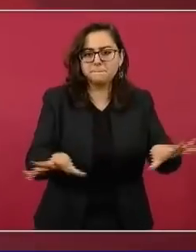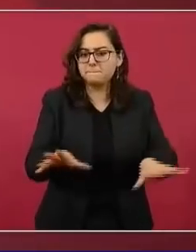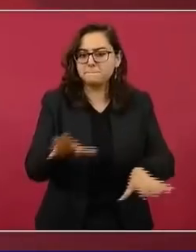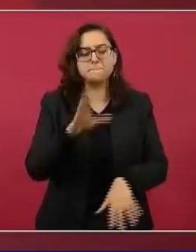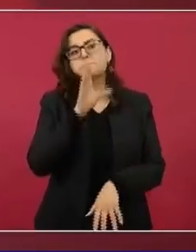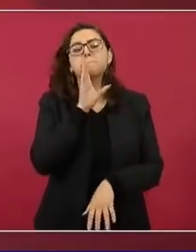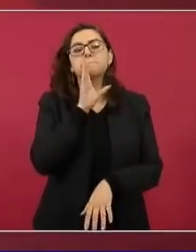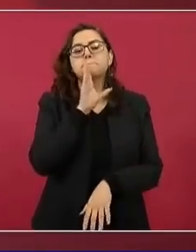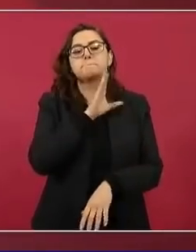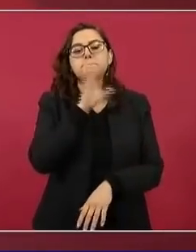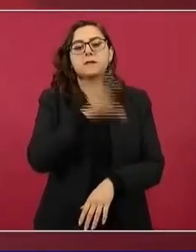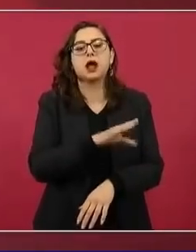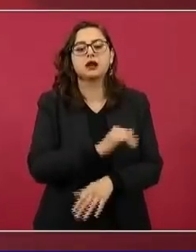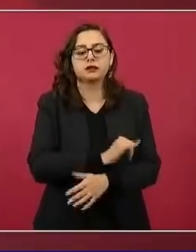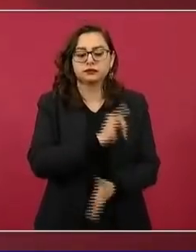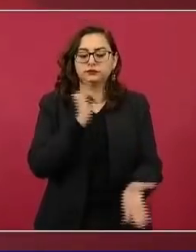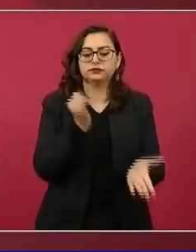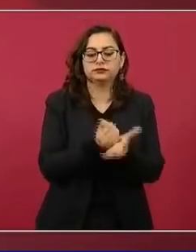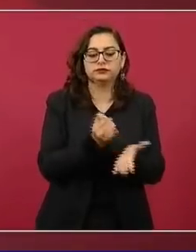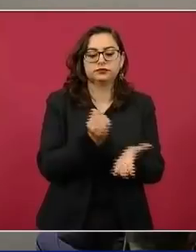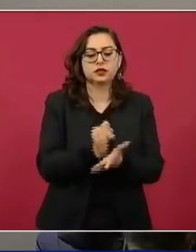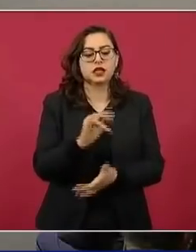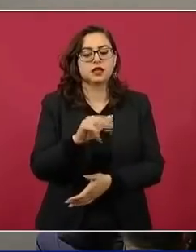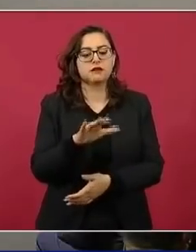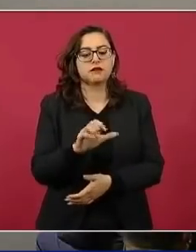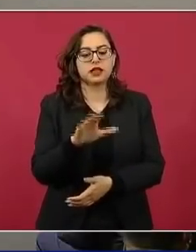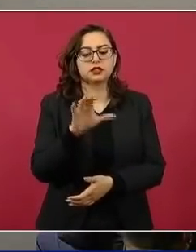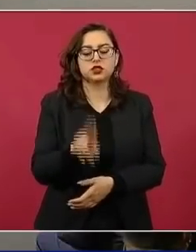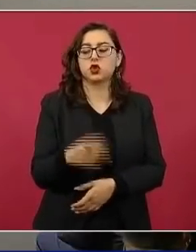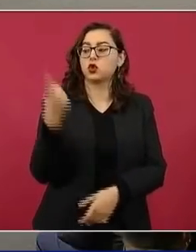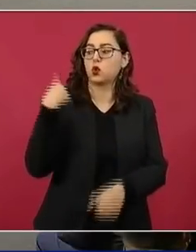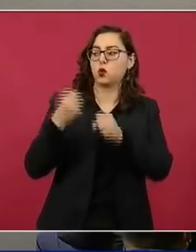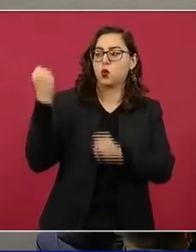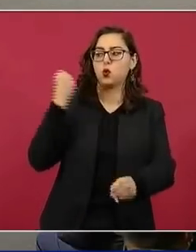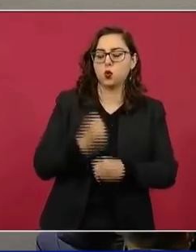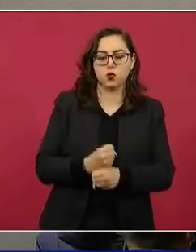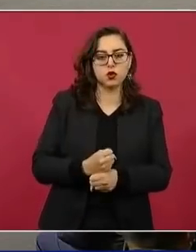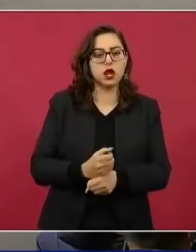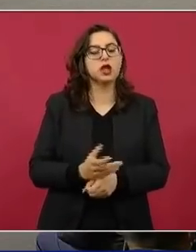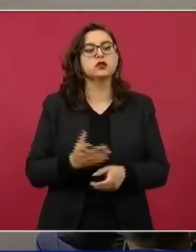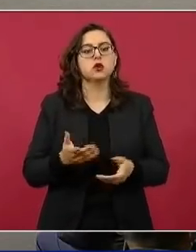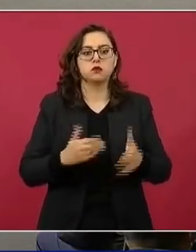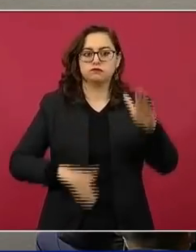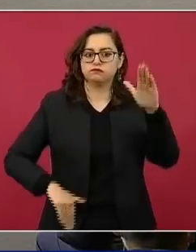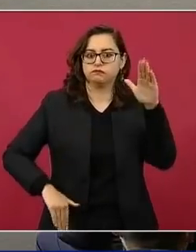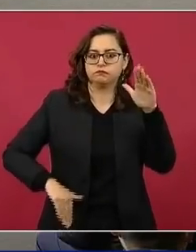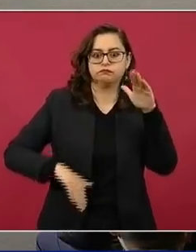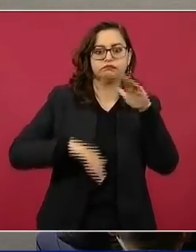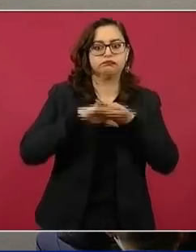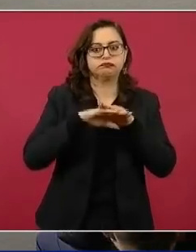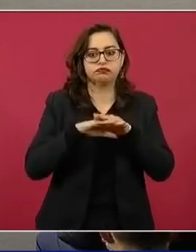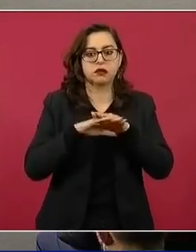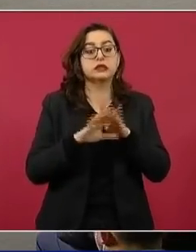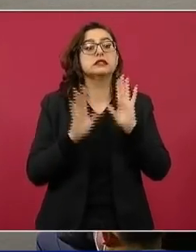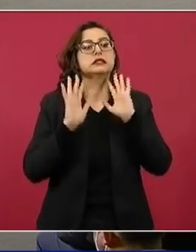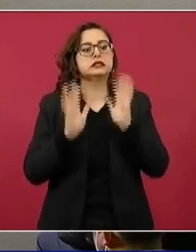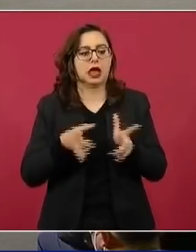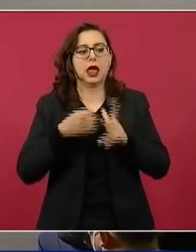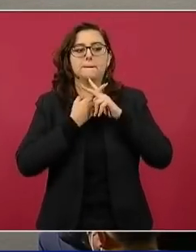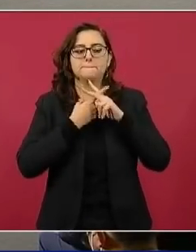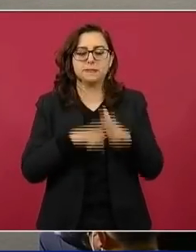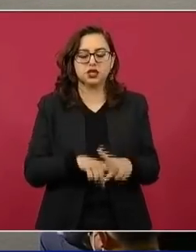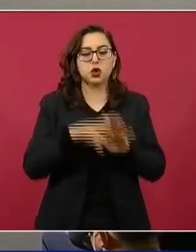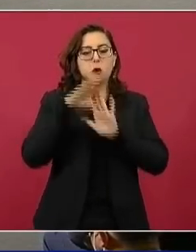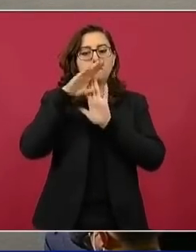que la inflación alcanzó un máximo en la segunda quincena de noviembre y ya ha comenzado su descenso y que esa